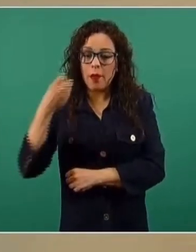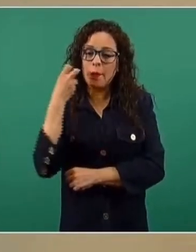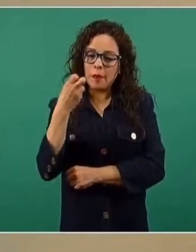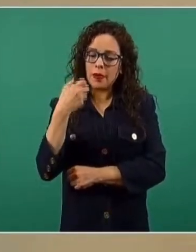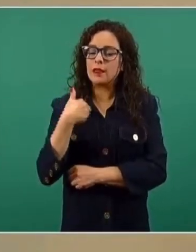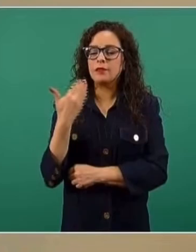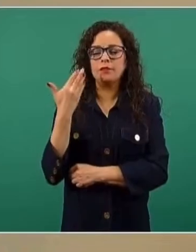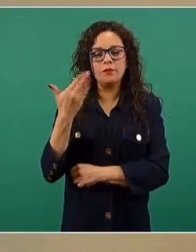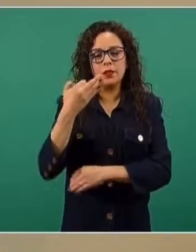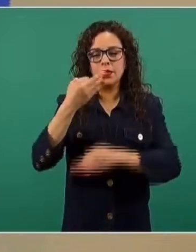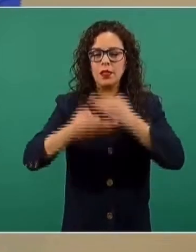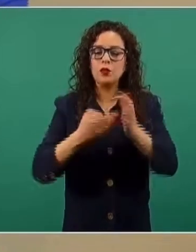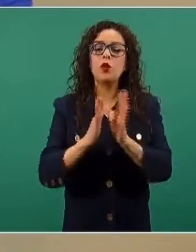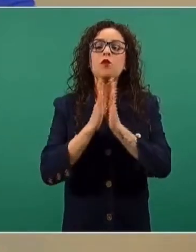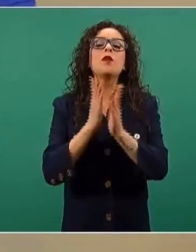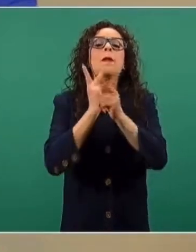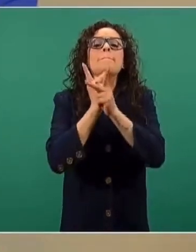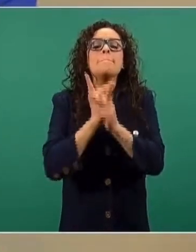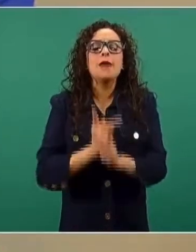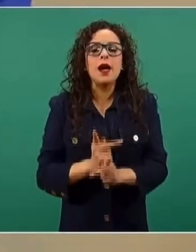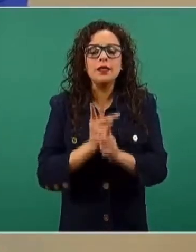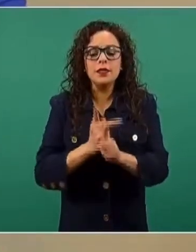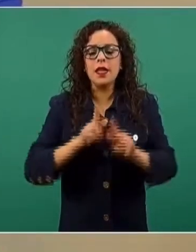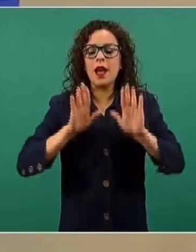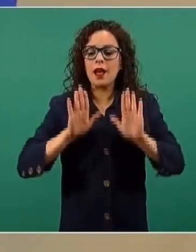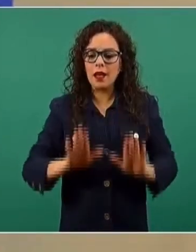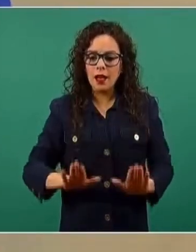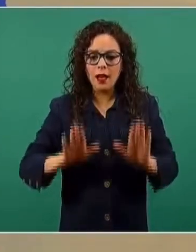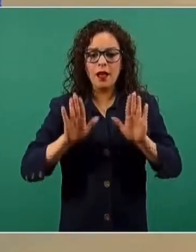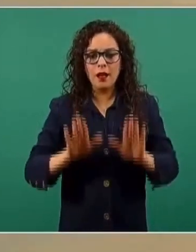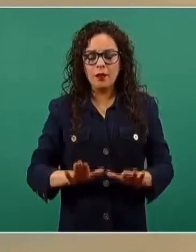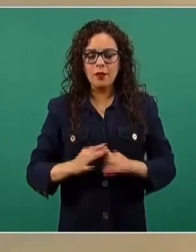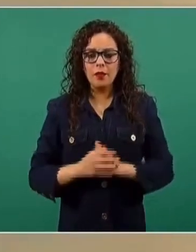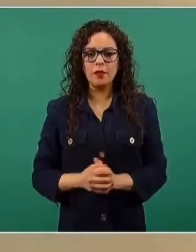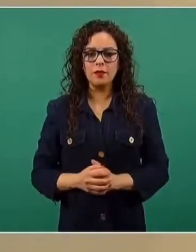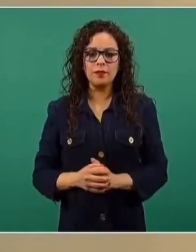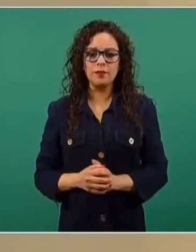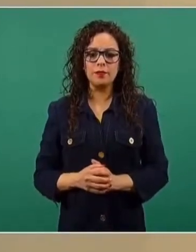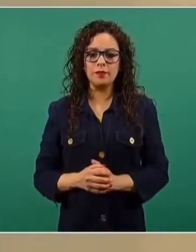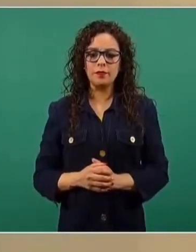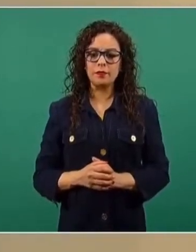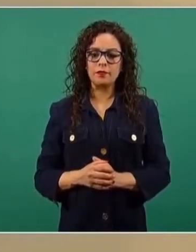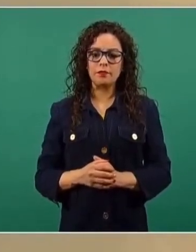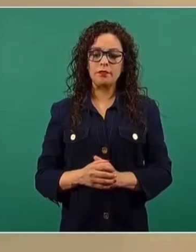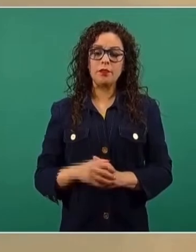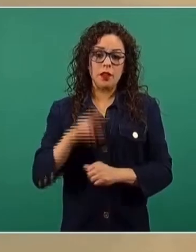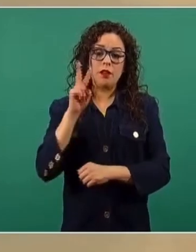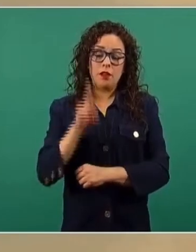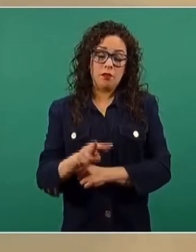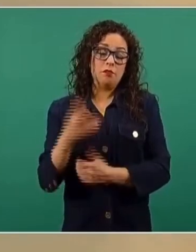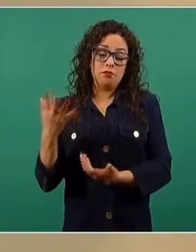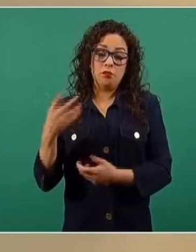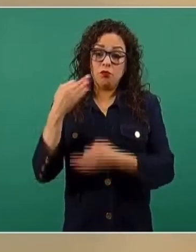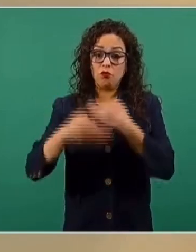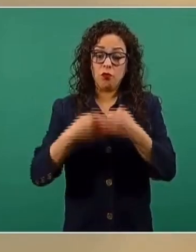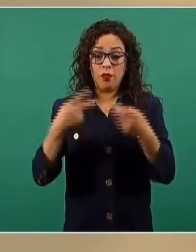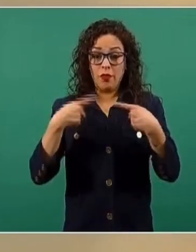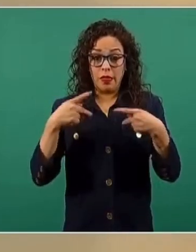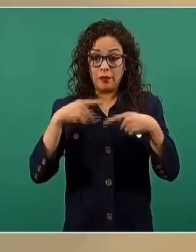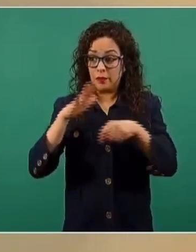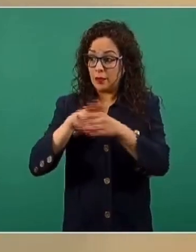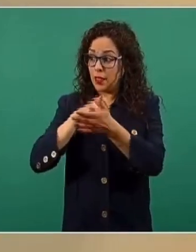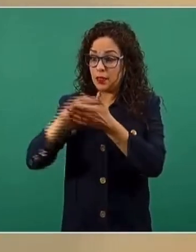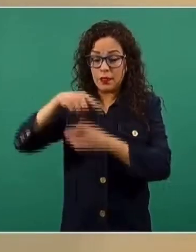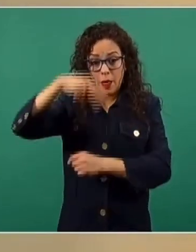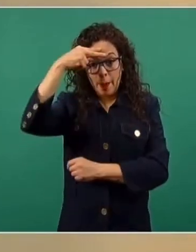tengan calma, tengan paciencia. Afortunadamente, la enorme mayoría de las personas en México se comportan de esa manera,